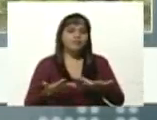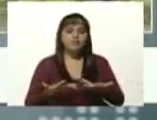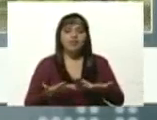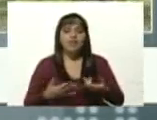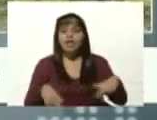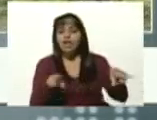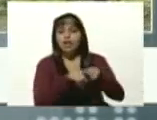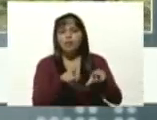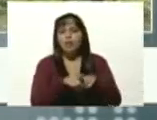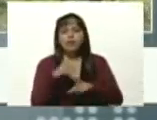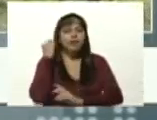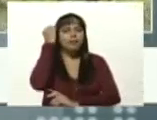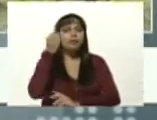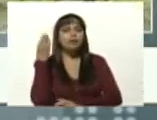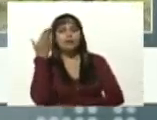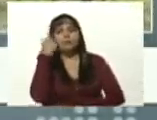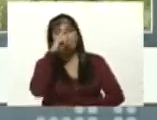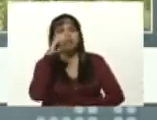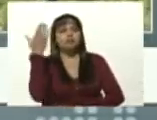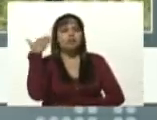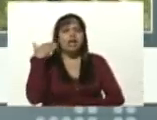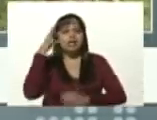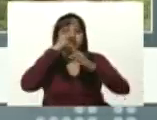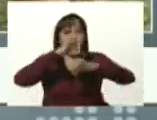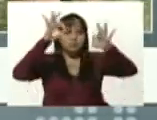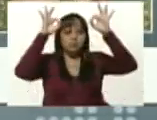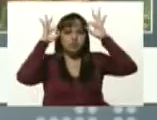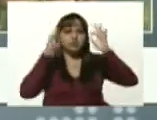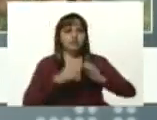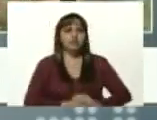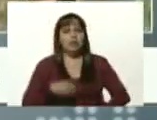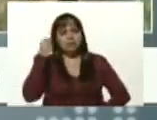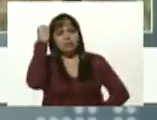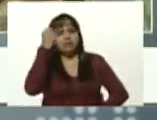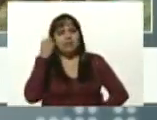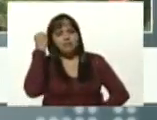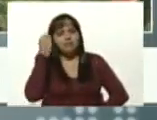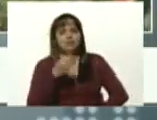Rodríguez y el ITSE. Es una visión robinsoniana.